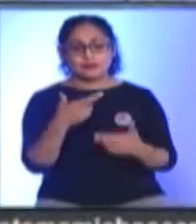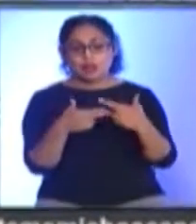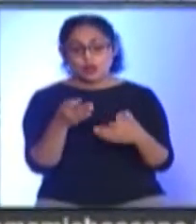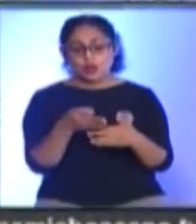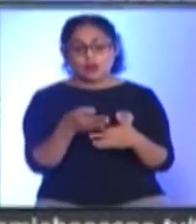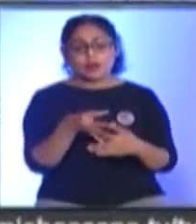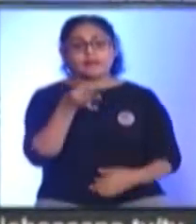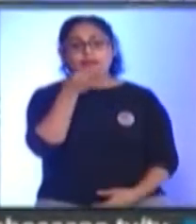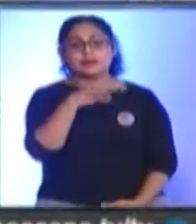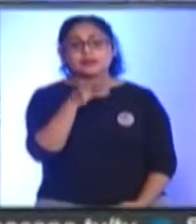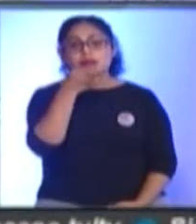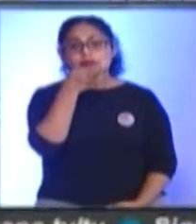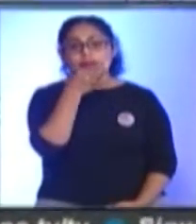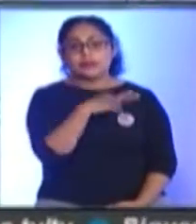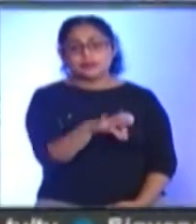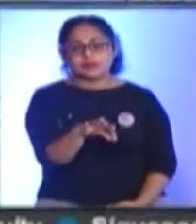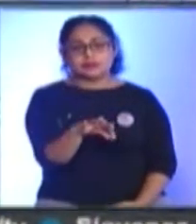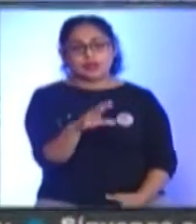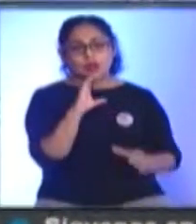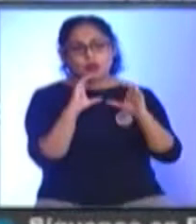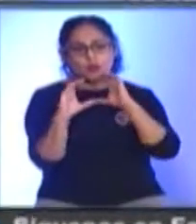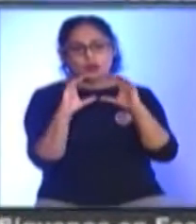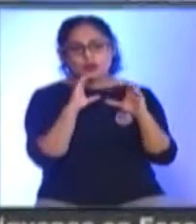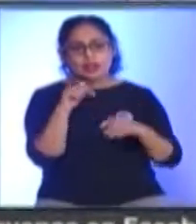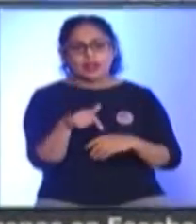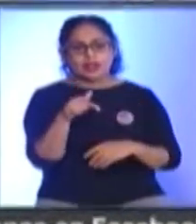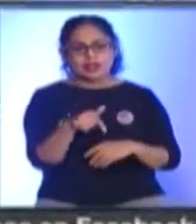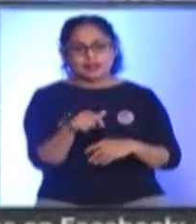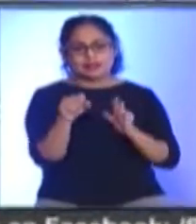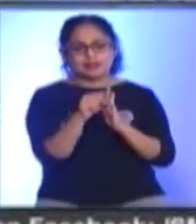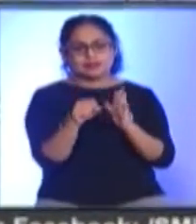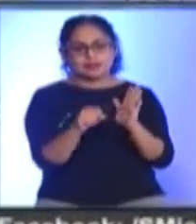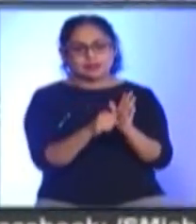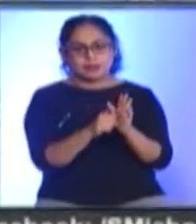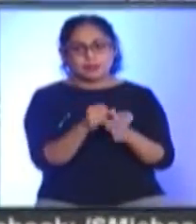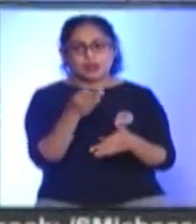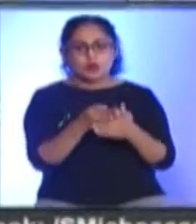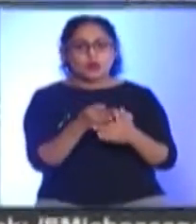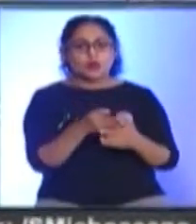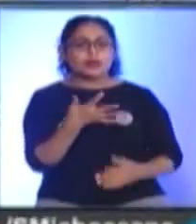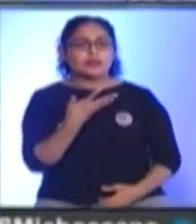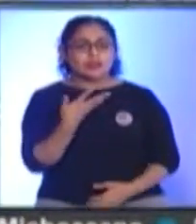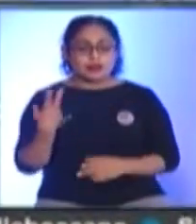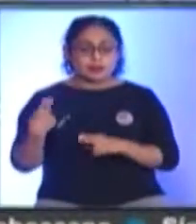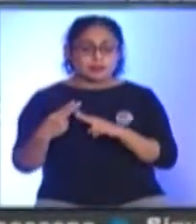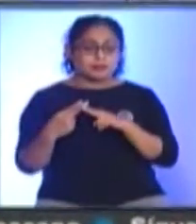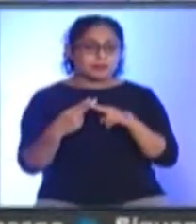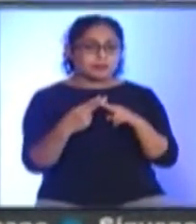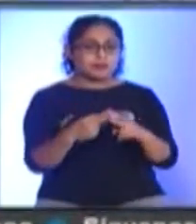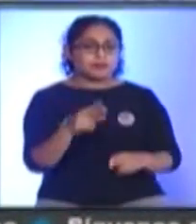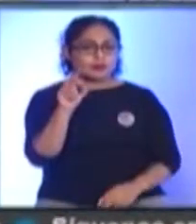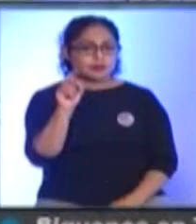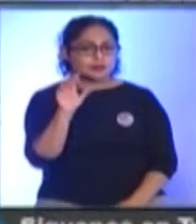fiesta En este Medio Público De comunicación El Sistema Michoacano De Radio Y Televisión Festeja Su Aniversario Número